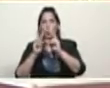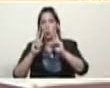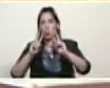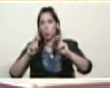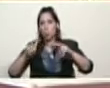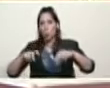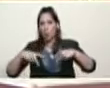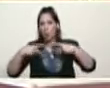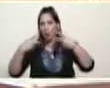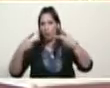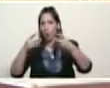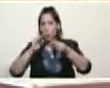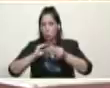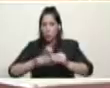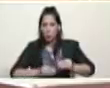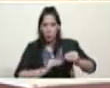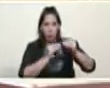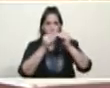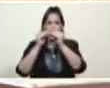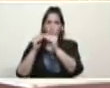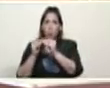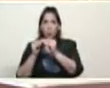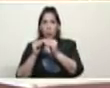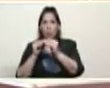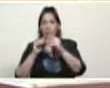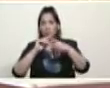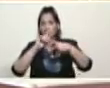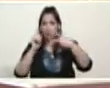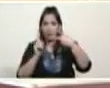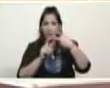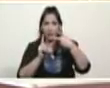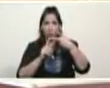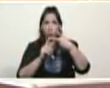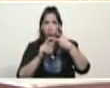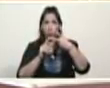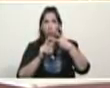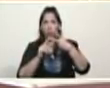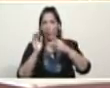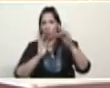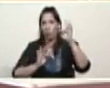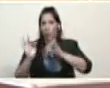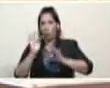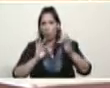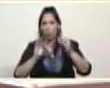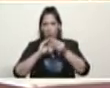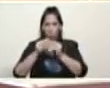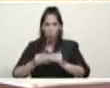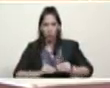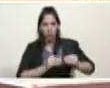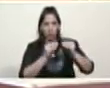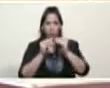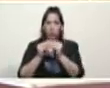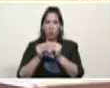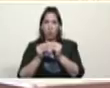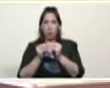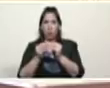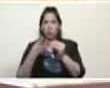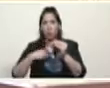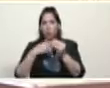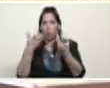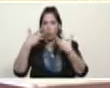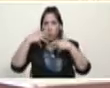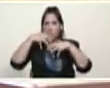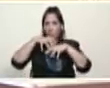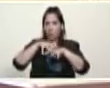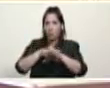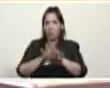factor de corrección. El segundo factor de corrección, que vamos a ir combinando con las 11 líneas de manera